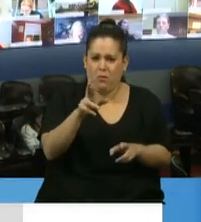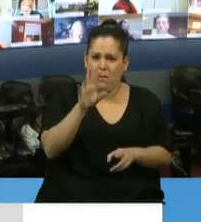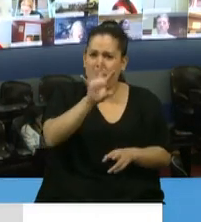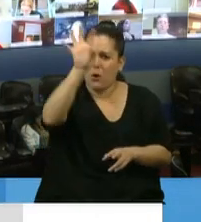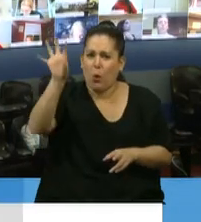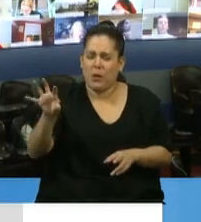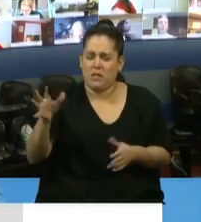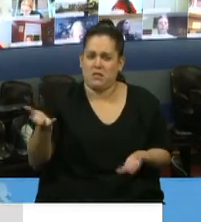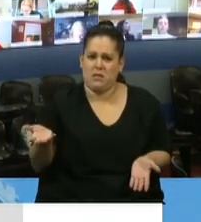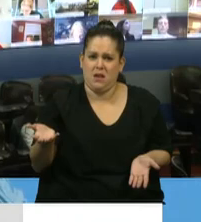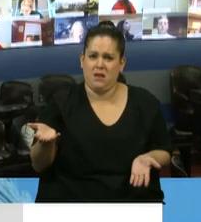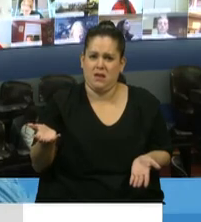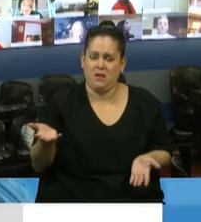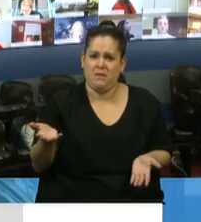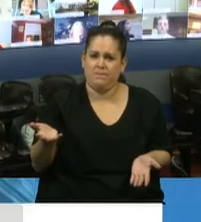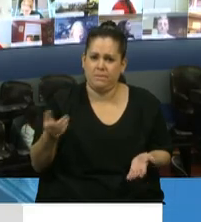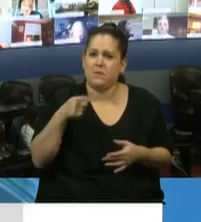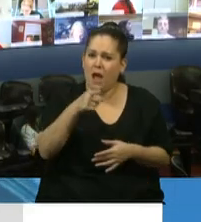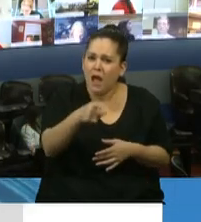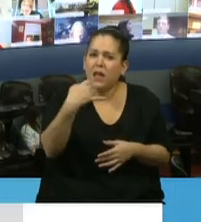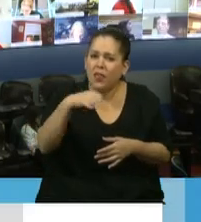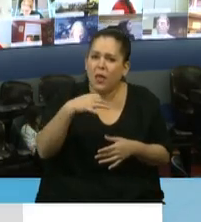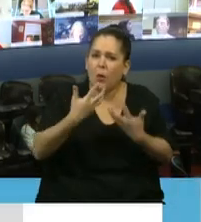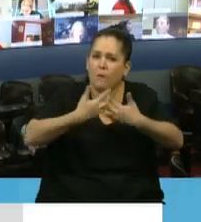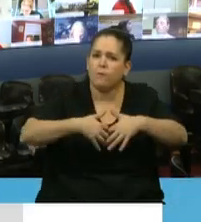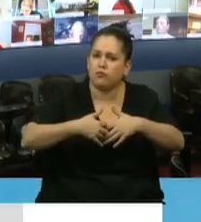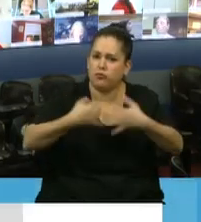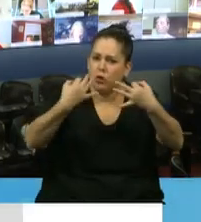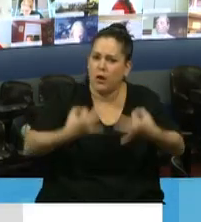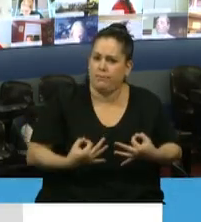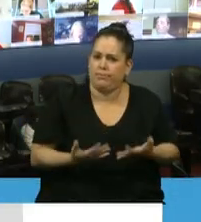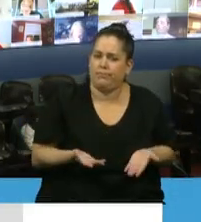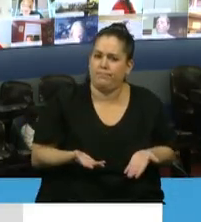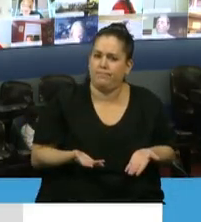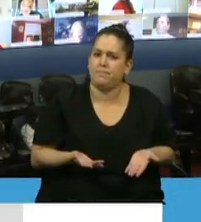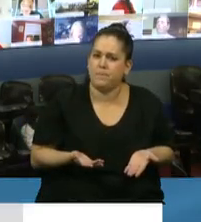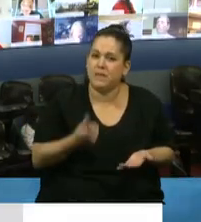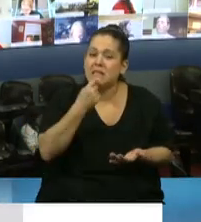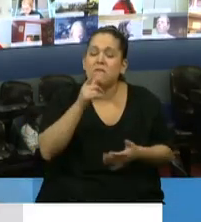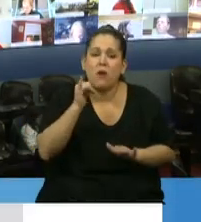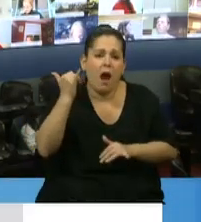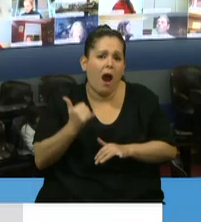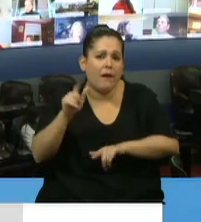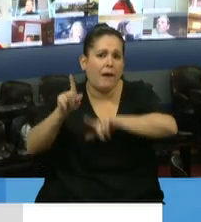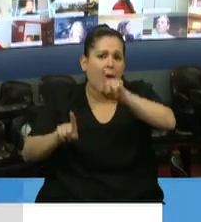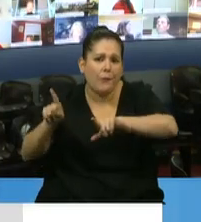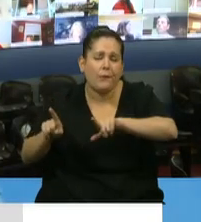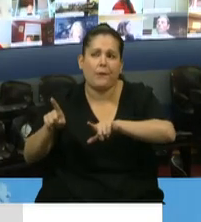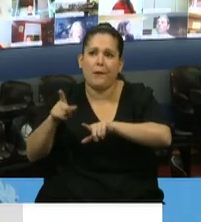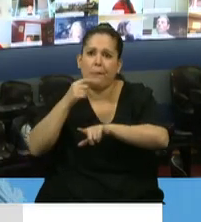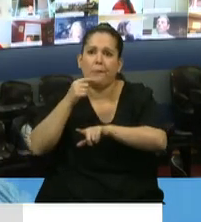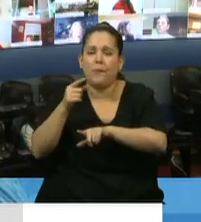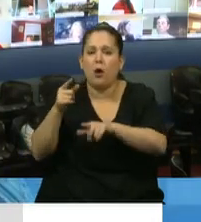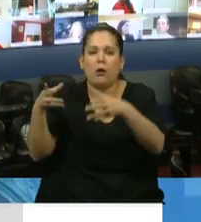Si hablamos de ese verdadero federalismo, ahí tiene que funcionar. Si algún funcionario, el presidente de la nación me está